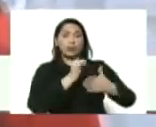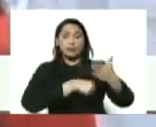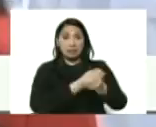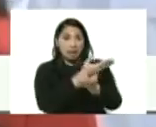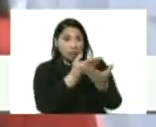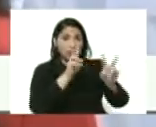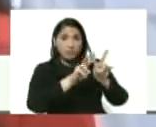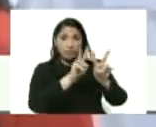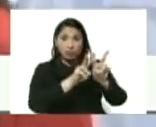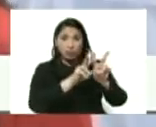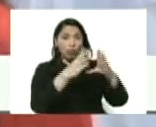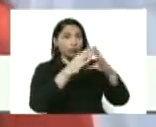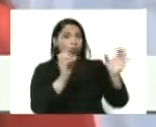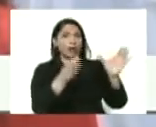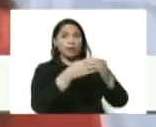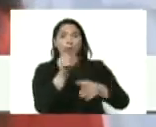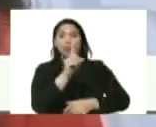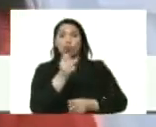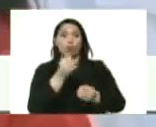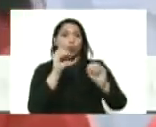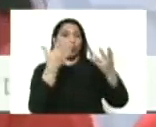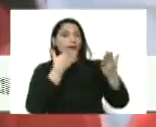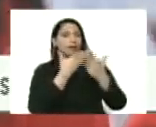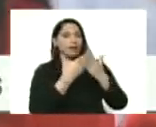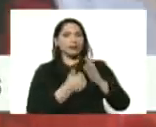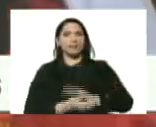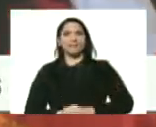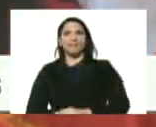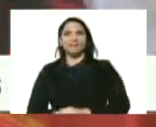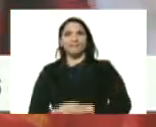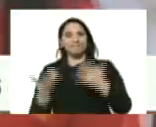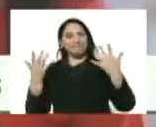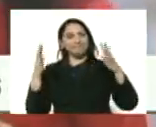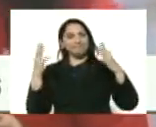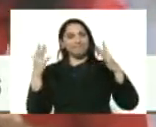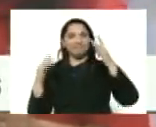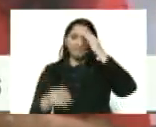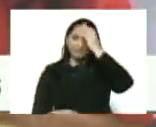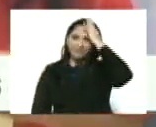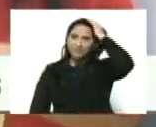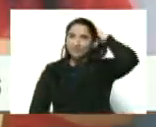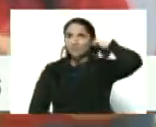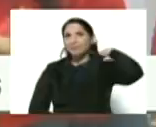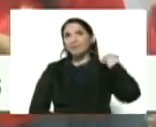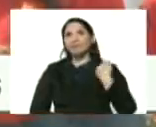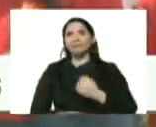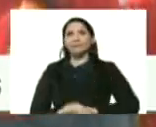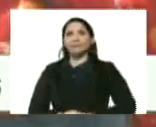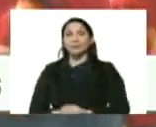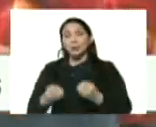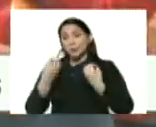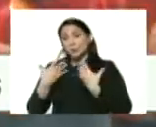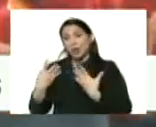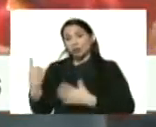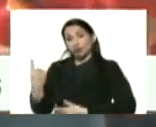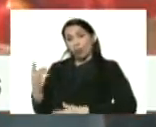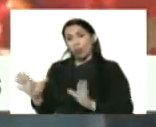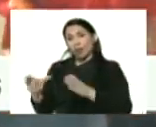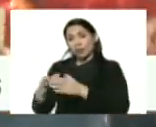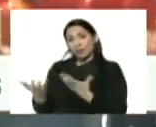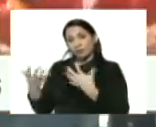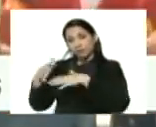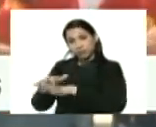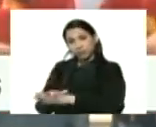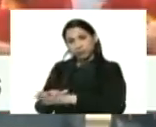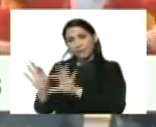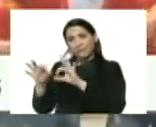todo en equipo no se lograría. Muchas gracias. Así es. Bueno, y como un solo equipo con esta